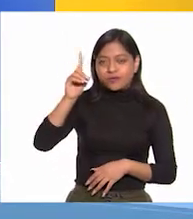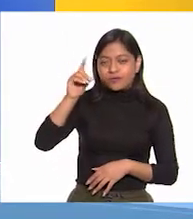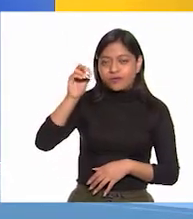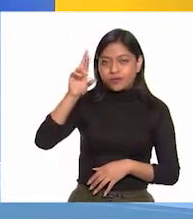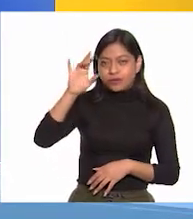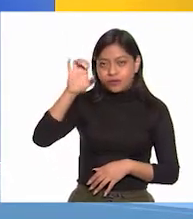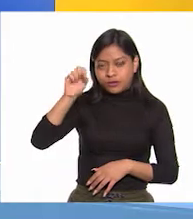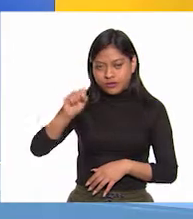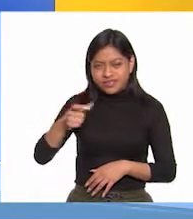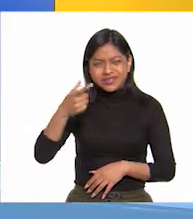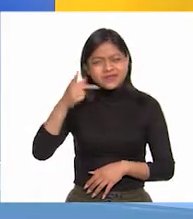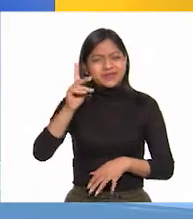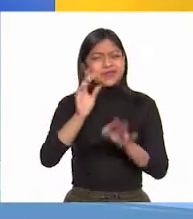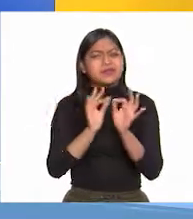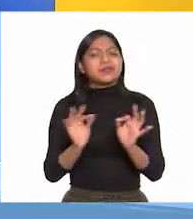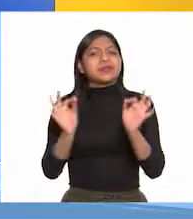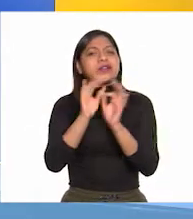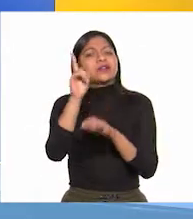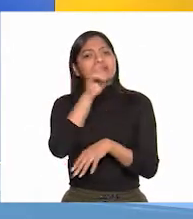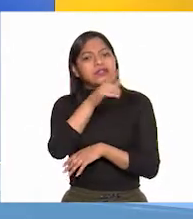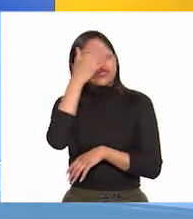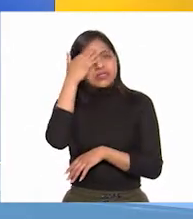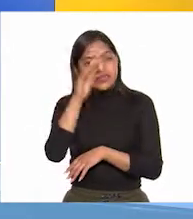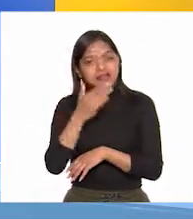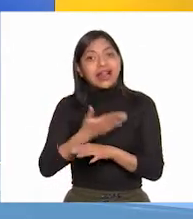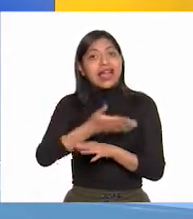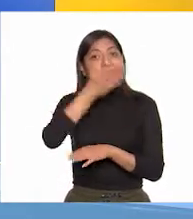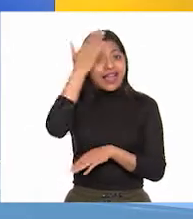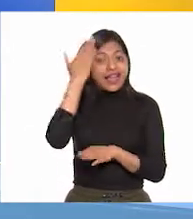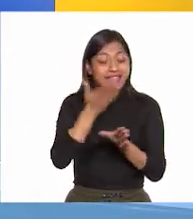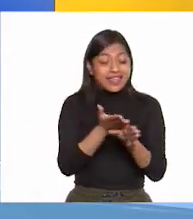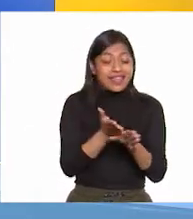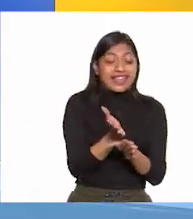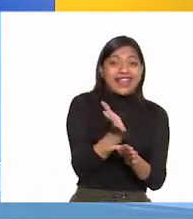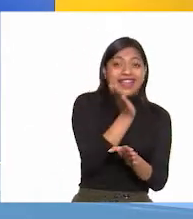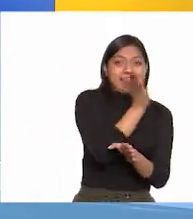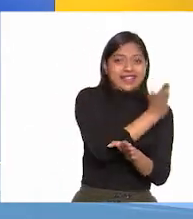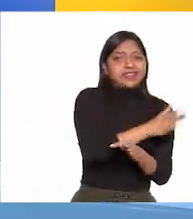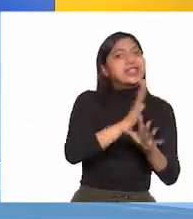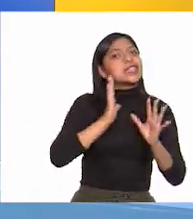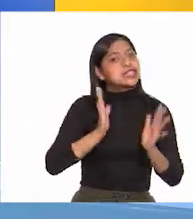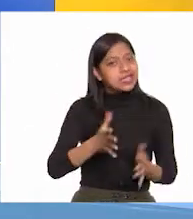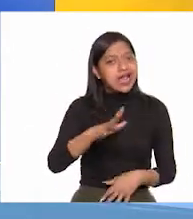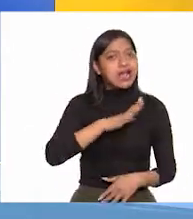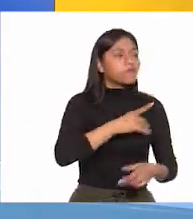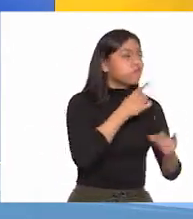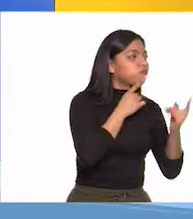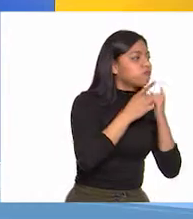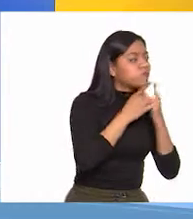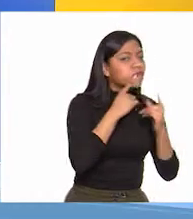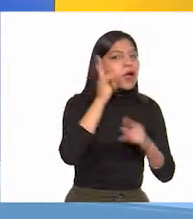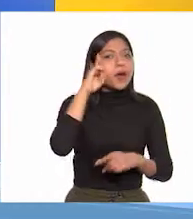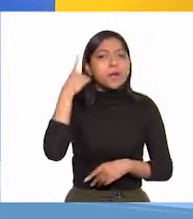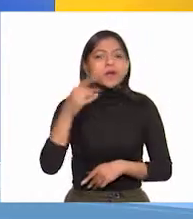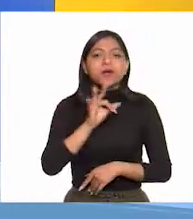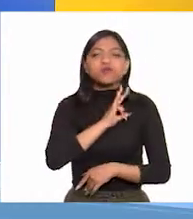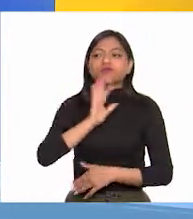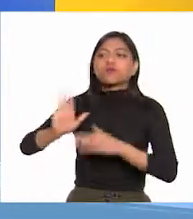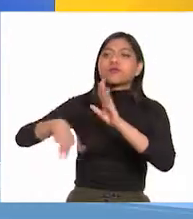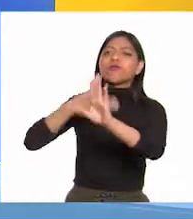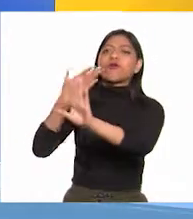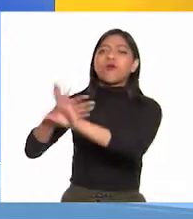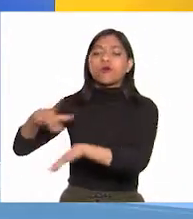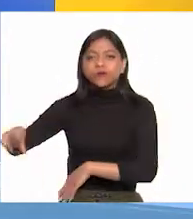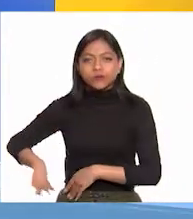importante mencionar que desde antes comenzaron a organizarse levantamientos y conspiraciones para llevar a cabo